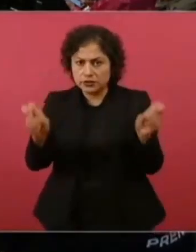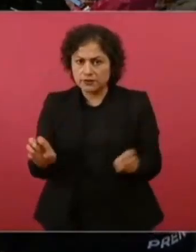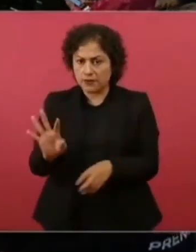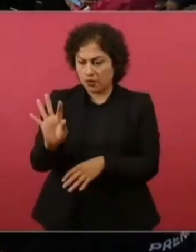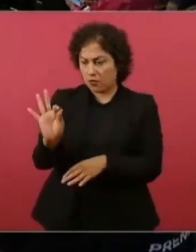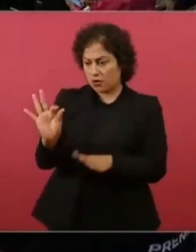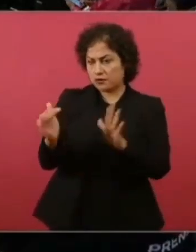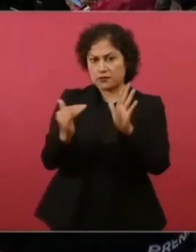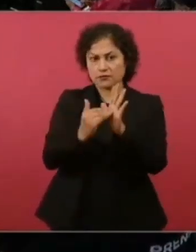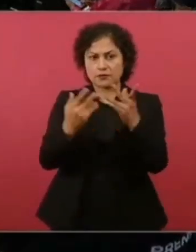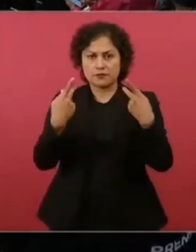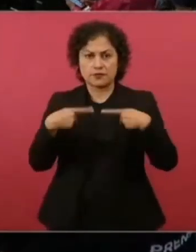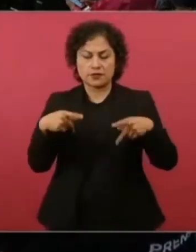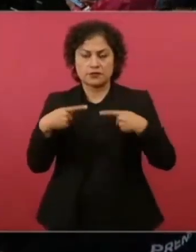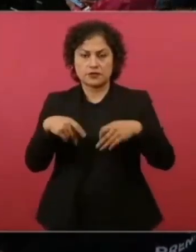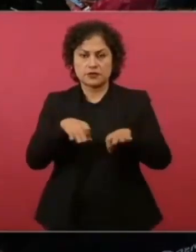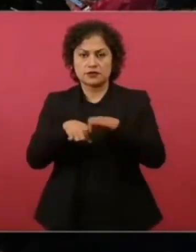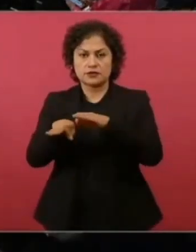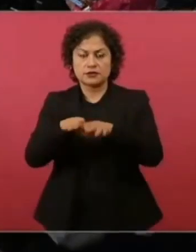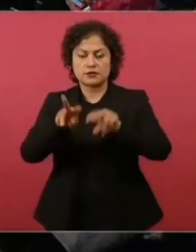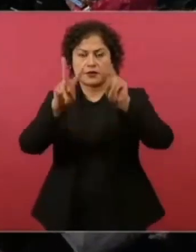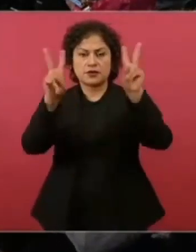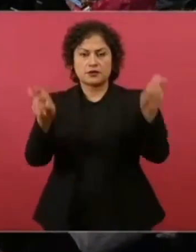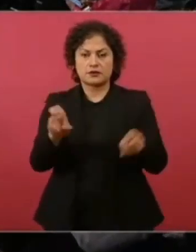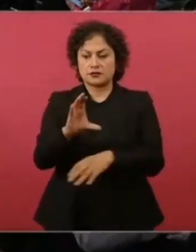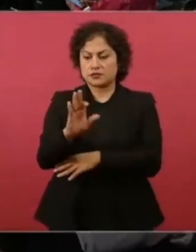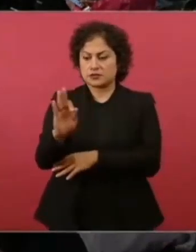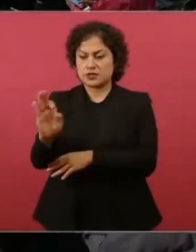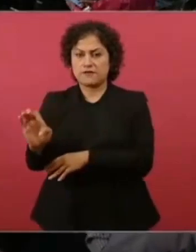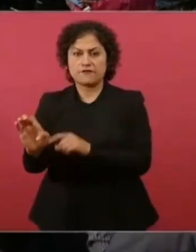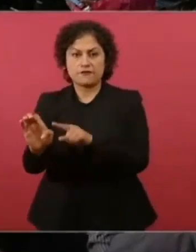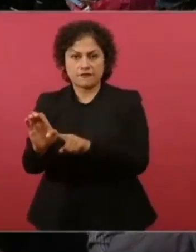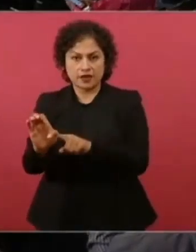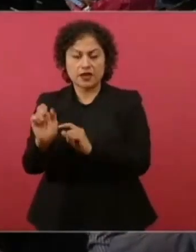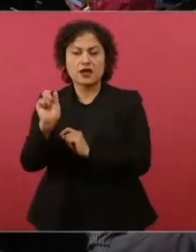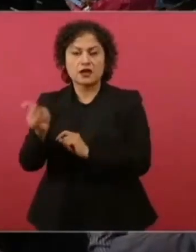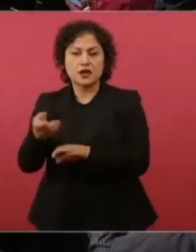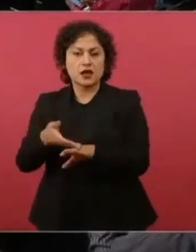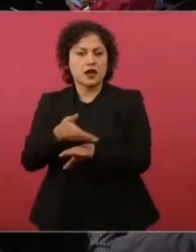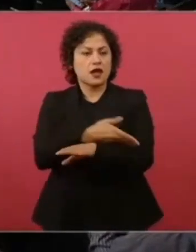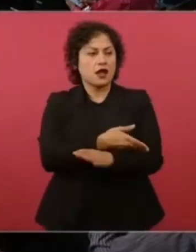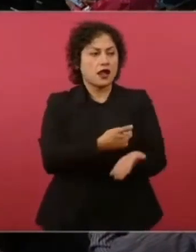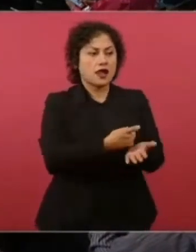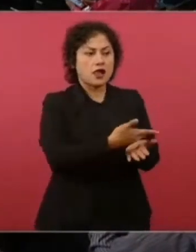trabajadores electricistas despedidos en el gobierno de Calderón,